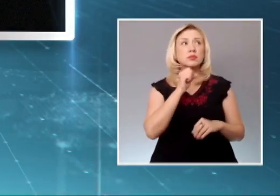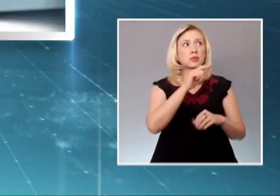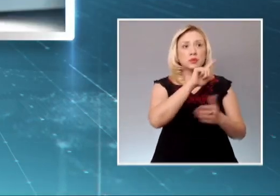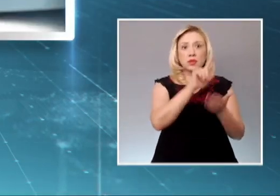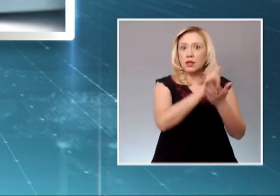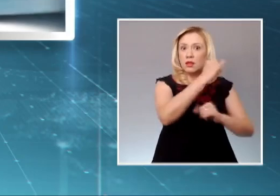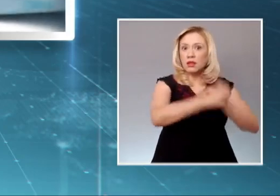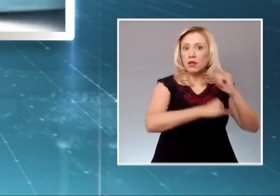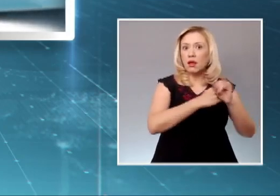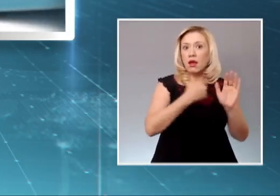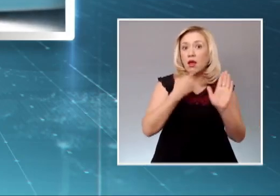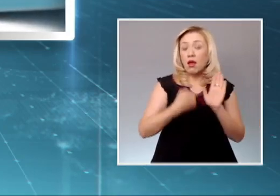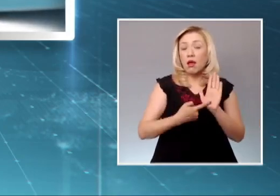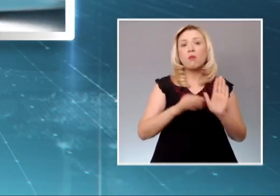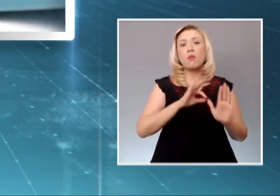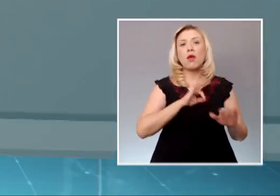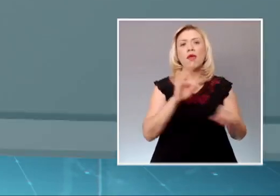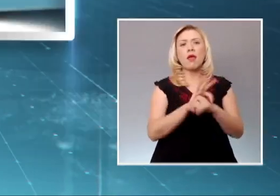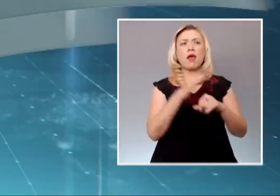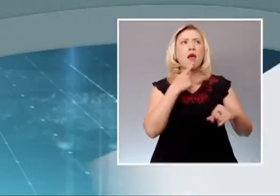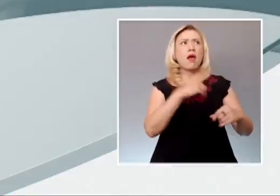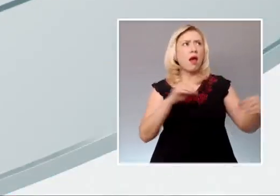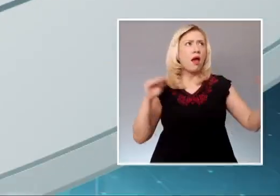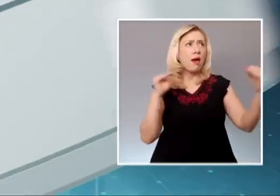indirecto, determinó la primera sala.